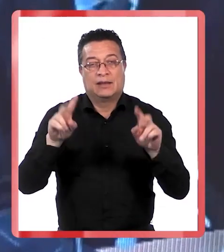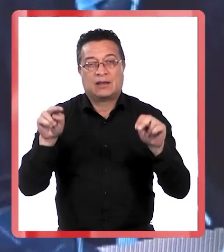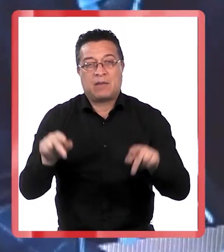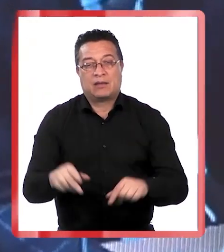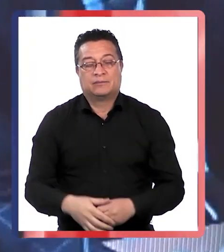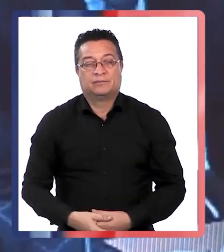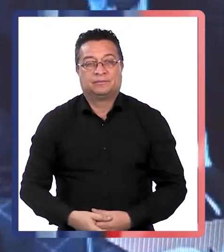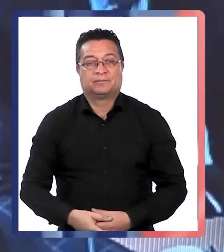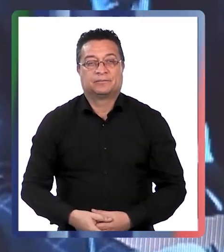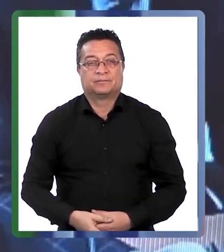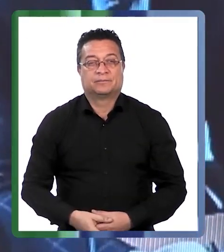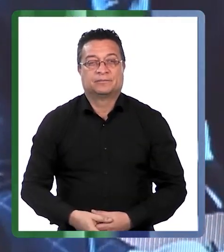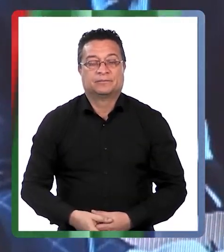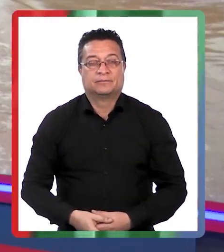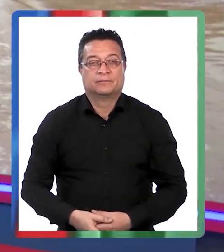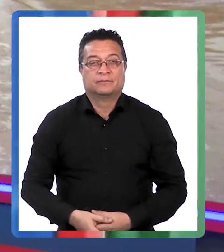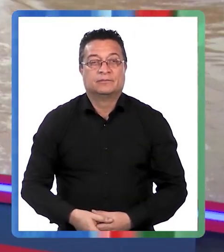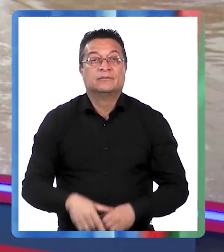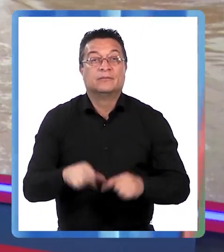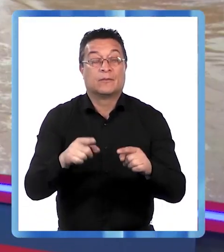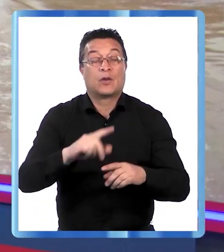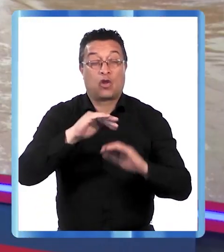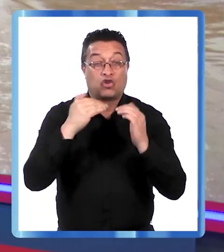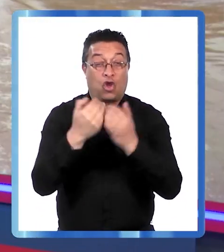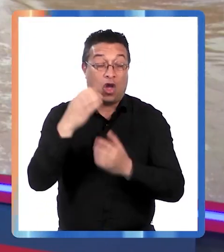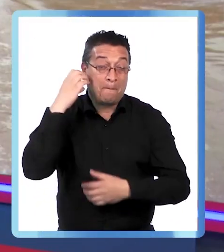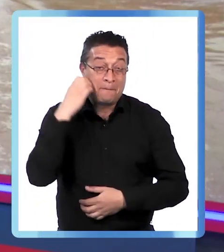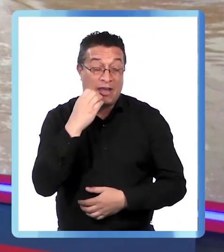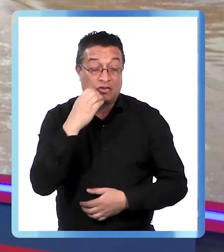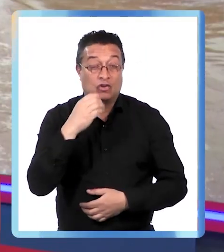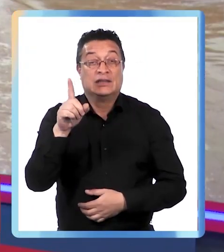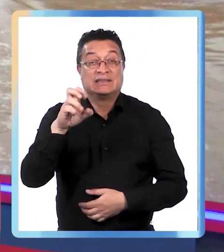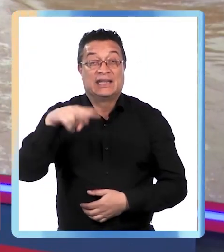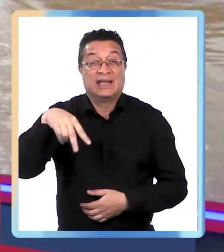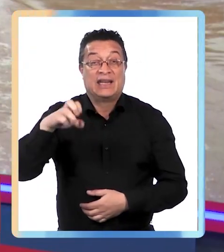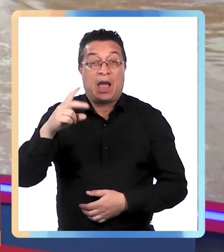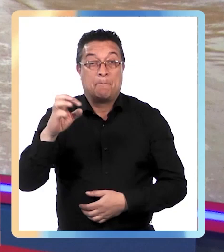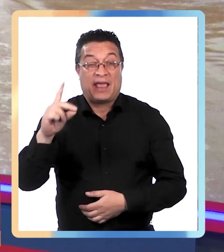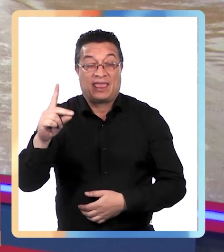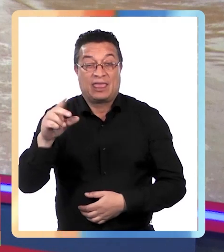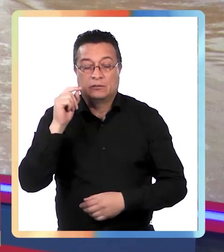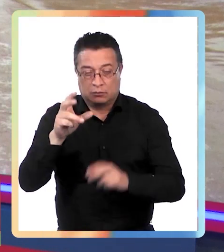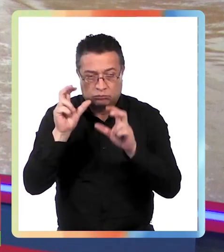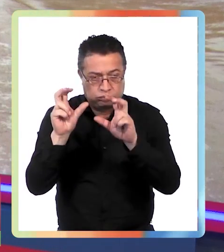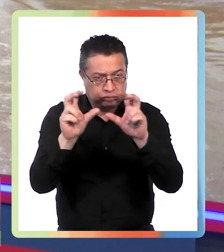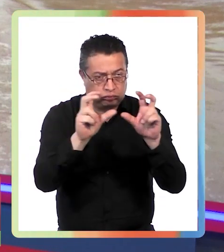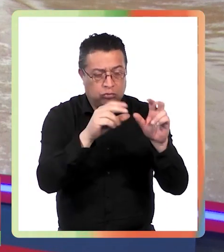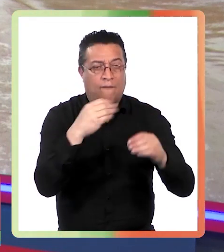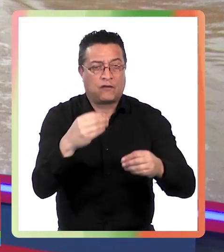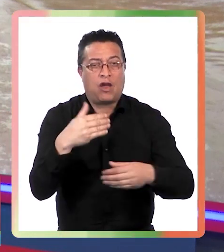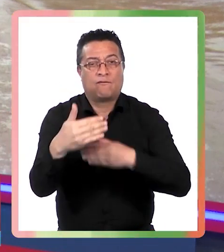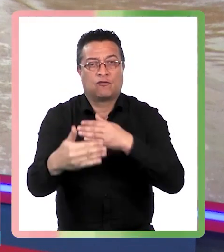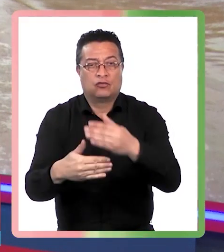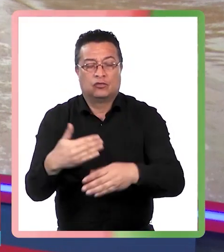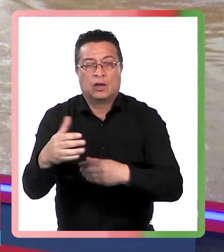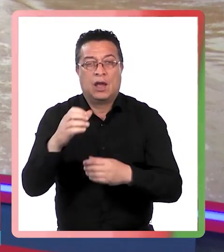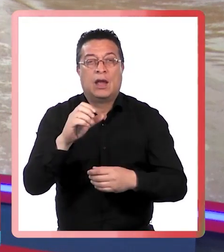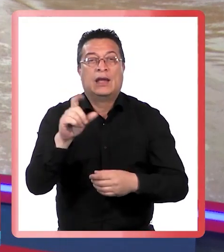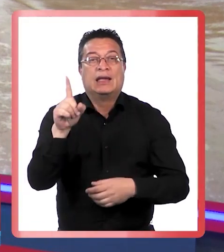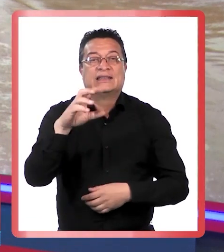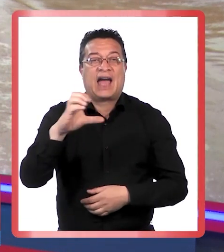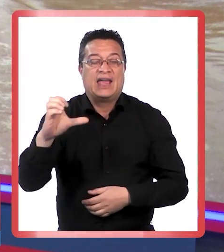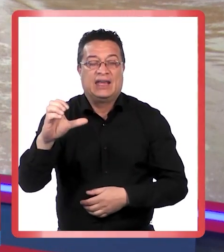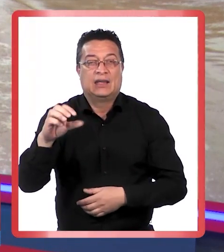para la causa durante todo el mes de mayo Senapred ha estado monitoreando un correcto funcionamiento de las